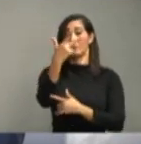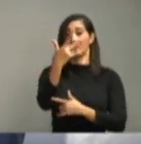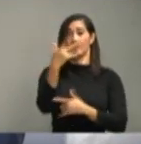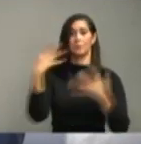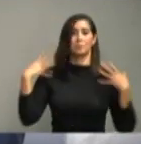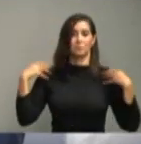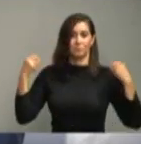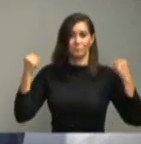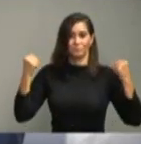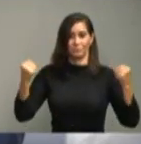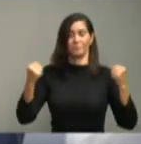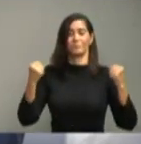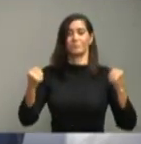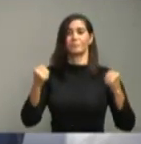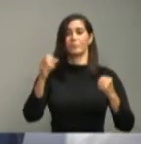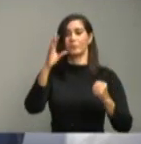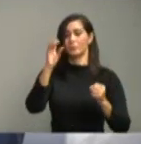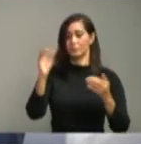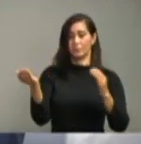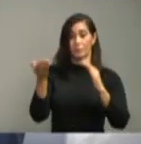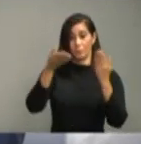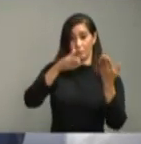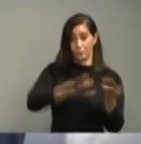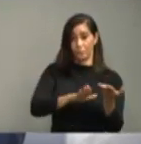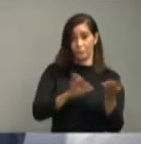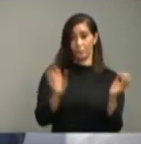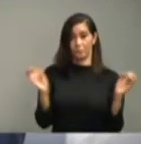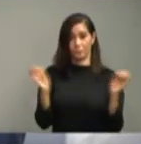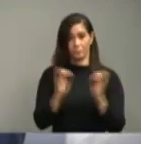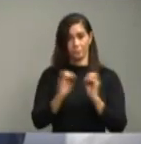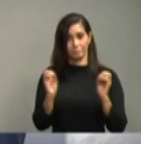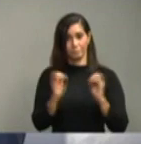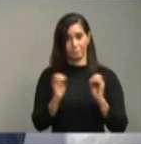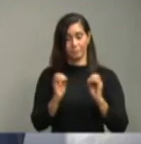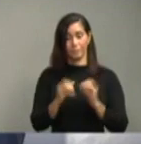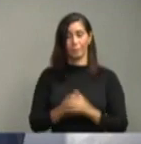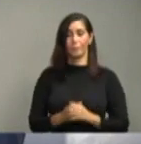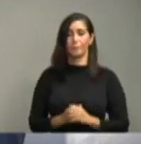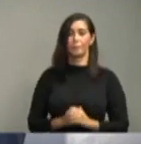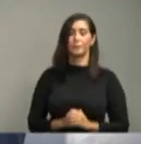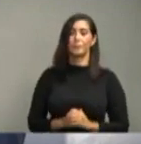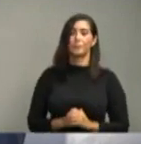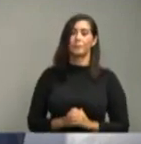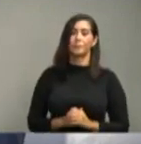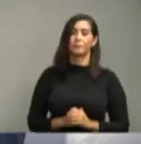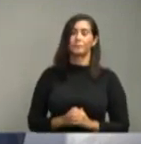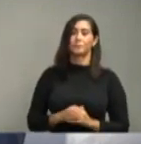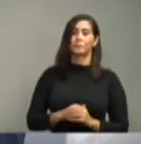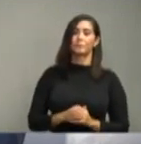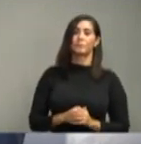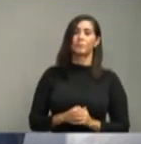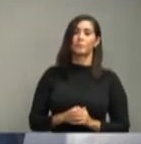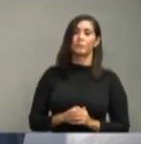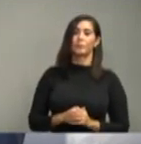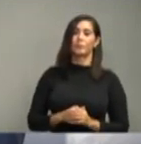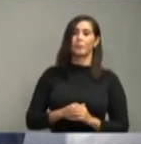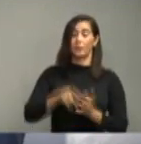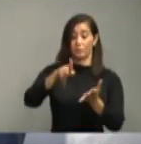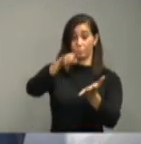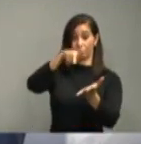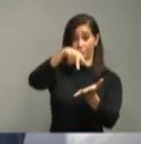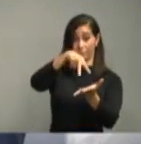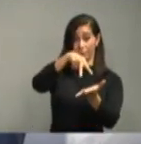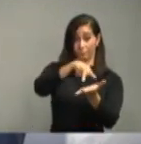recuperados, cero fallecimiento nuevo. Hermanas Mirabal, 3